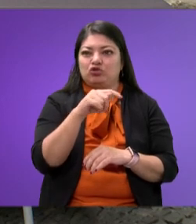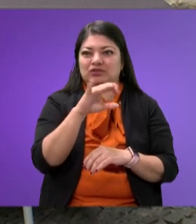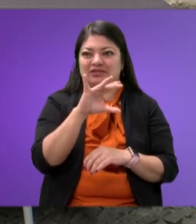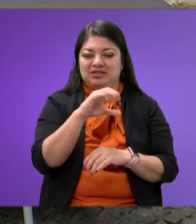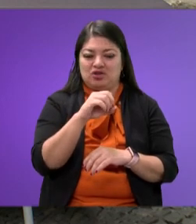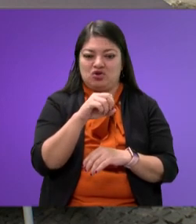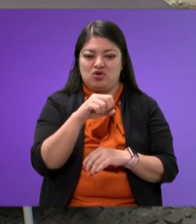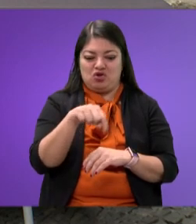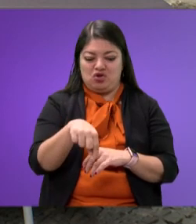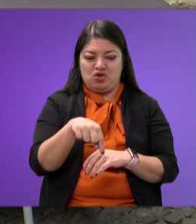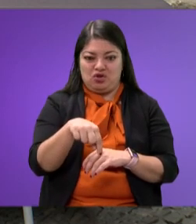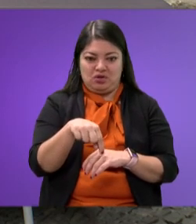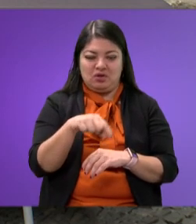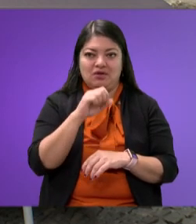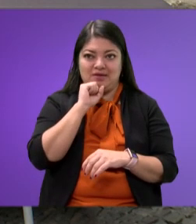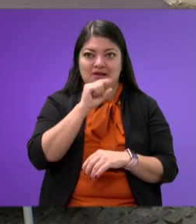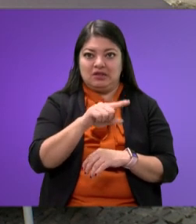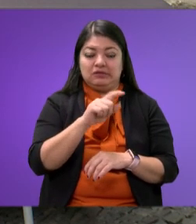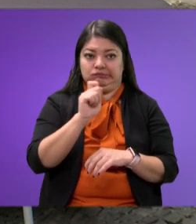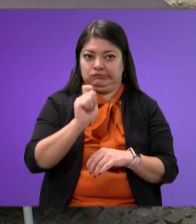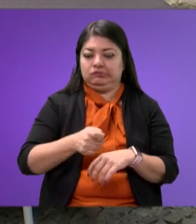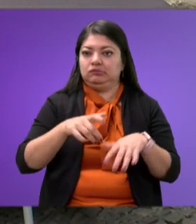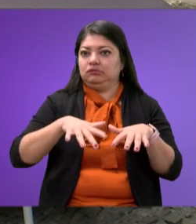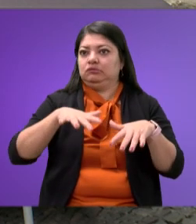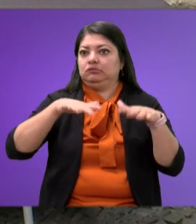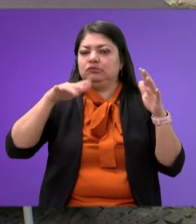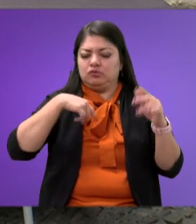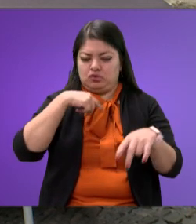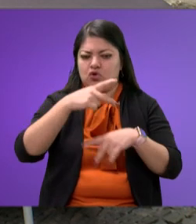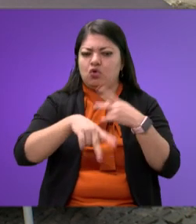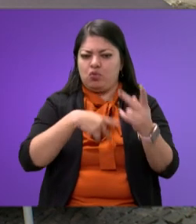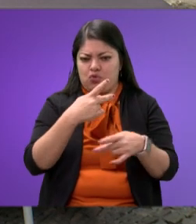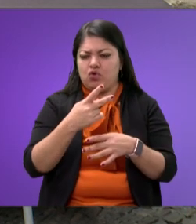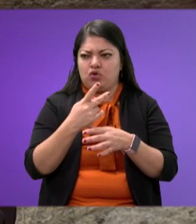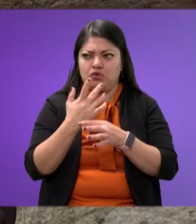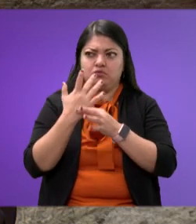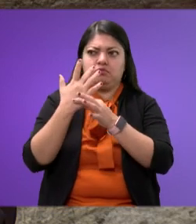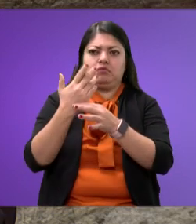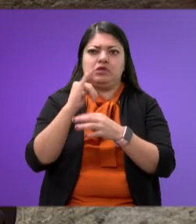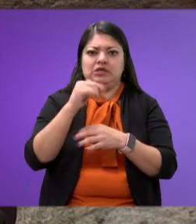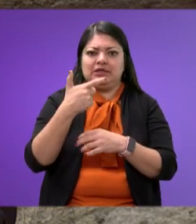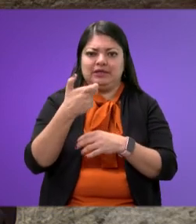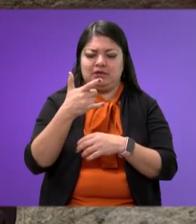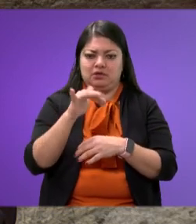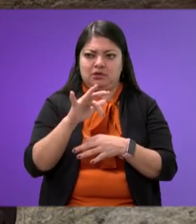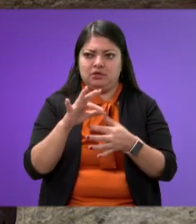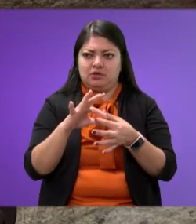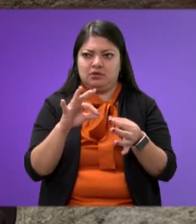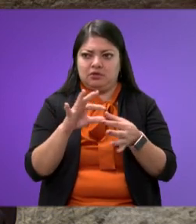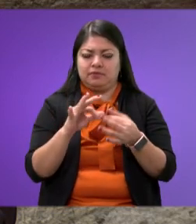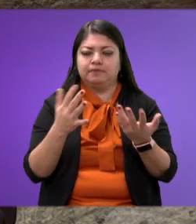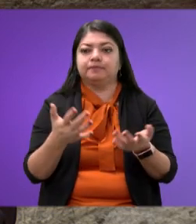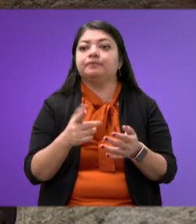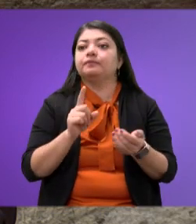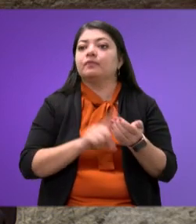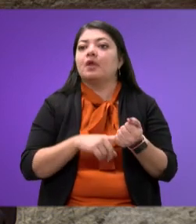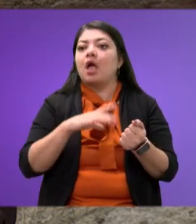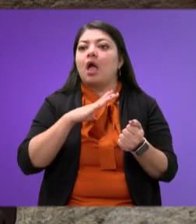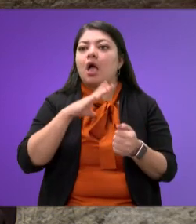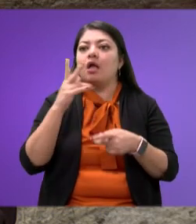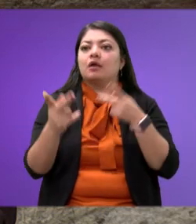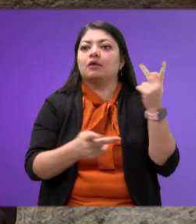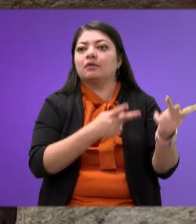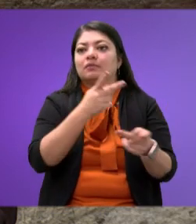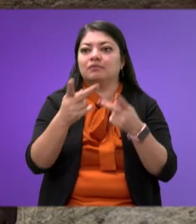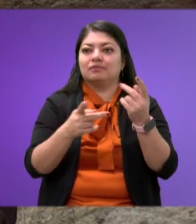alarmante. Les voy a compartir los datos del Inegi. Hay una encuesta que es la Encuesta Nacional